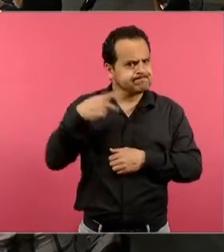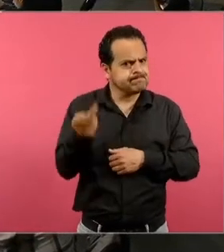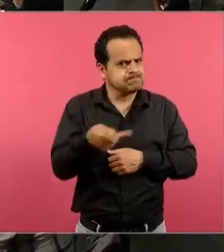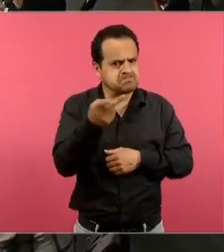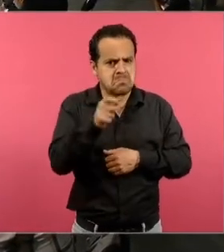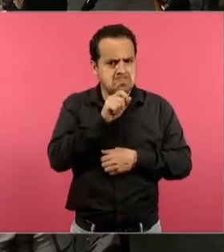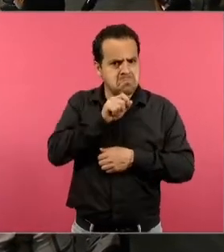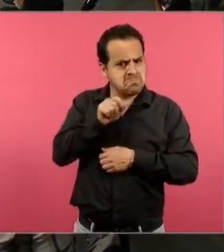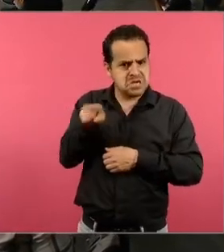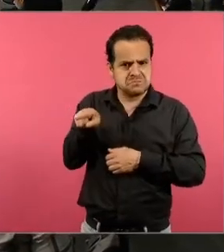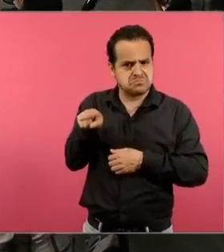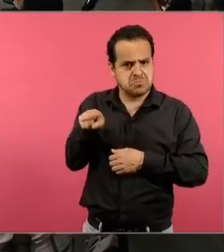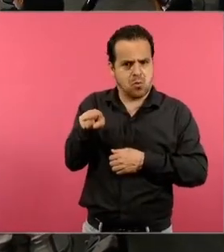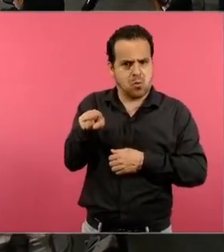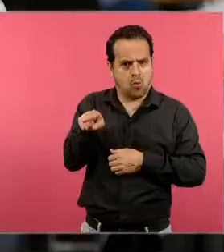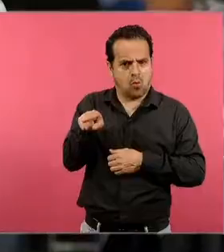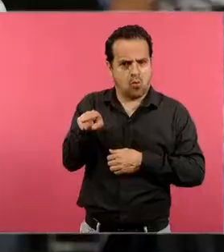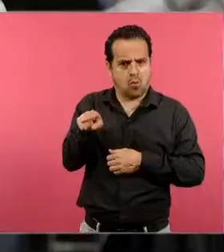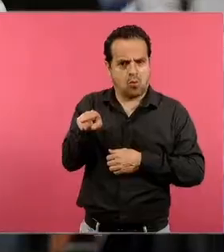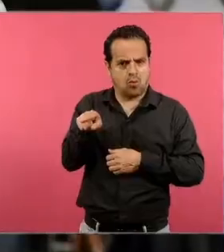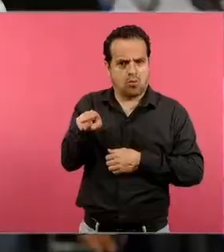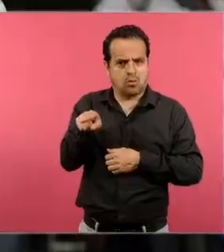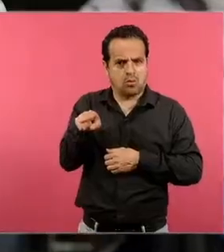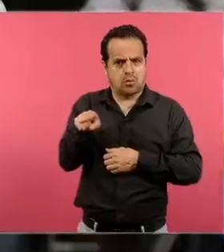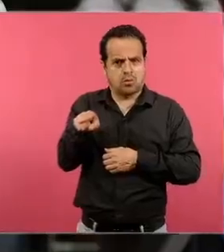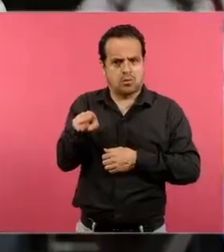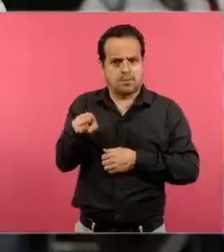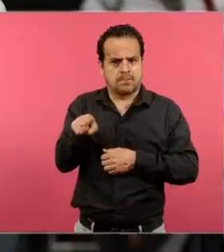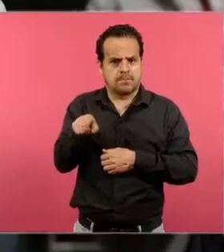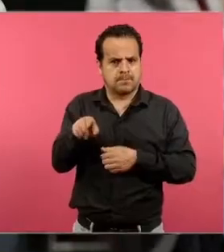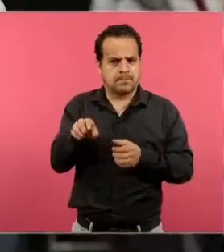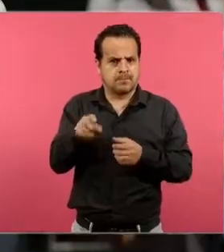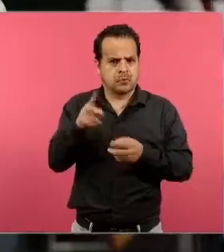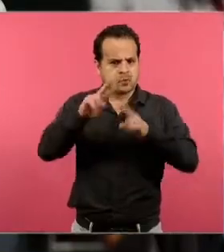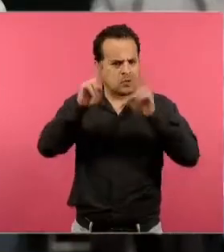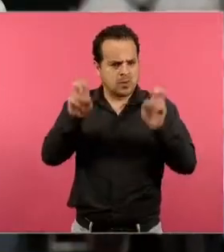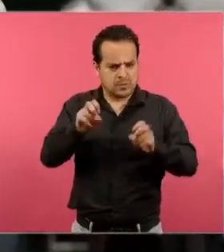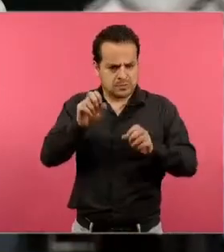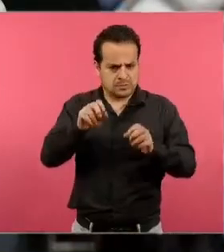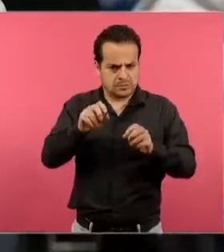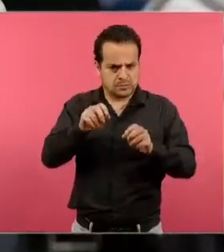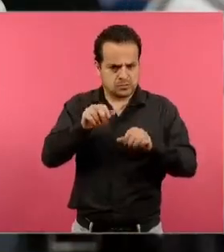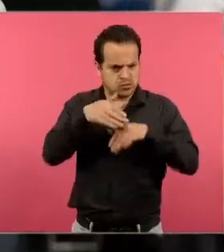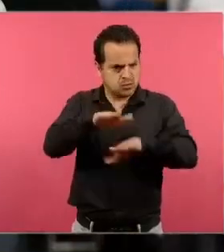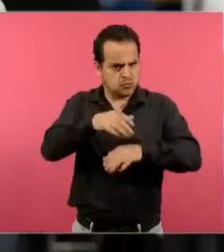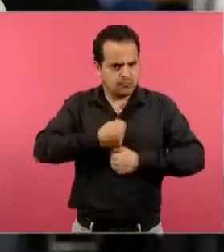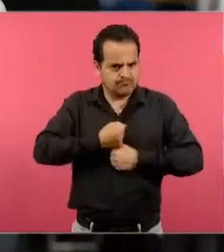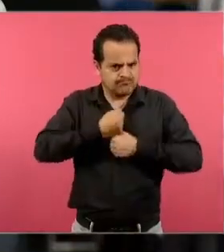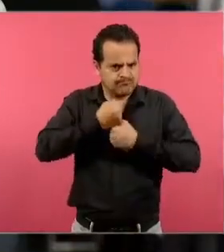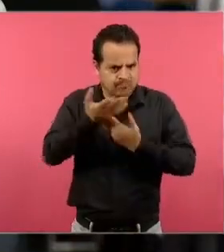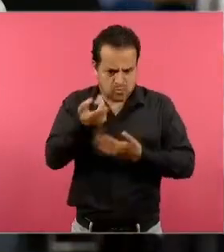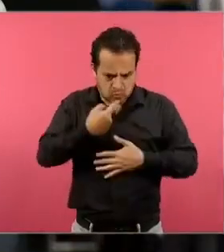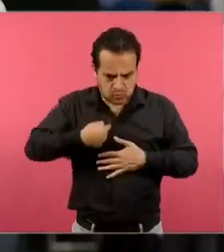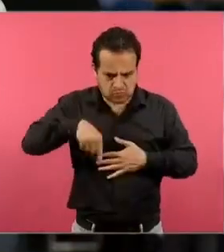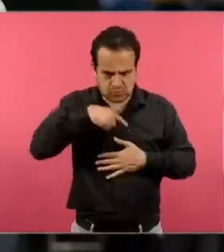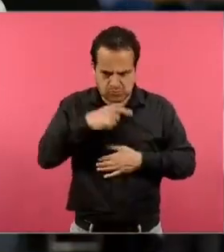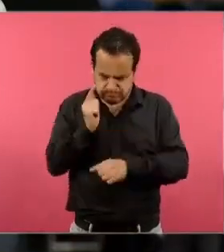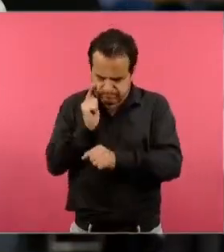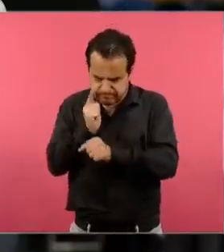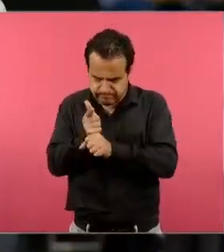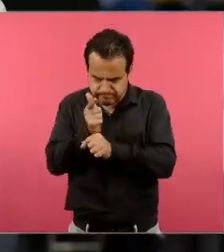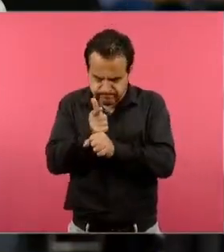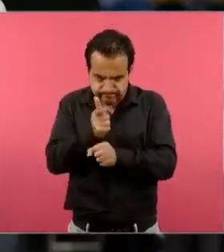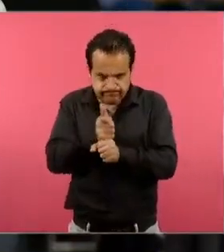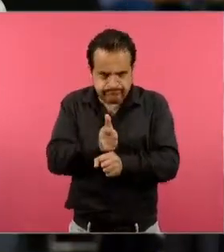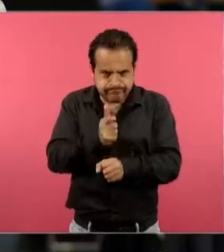de este contenido, de este poema, hemos encontrado y ha sido público algunos